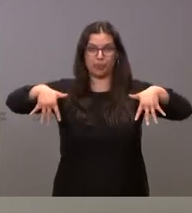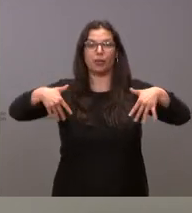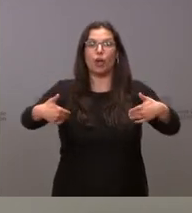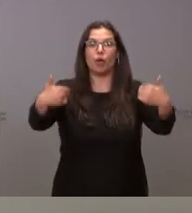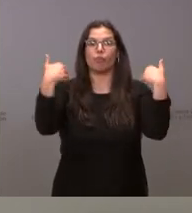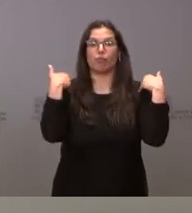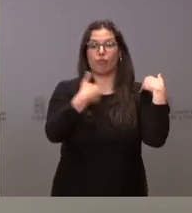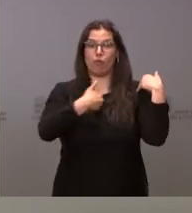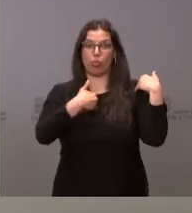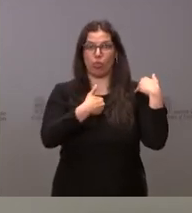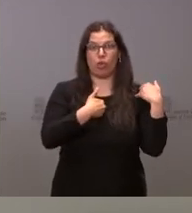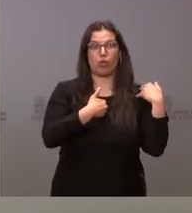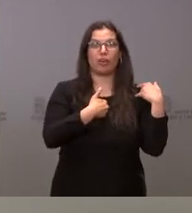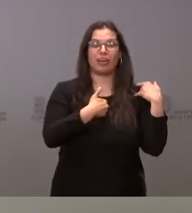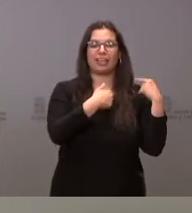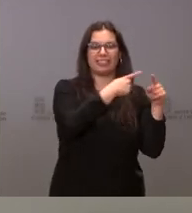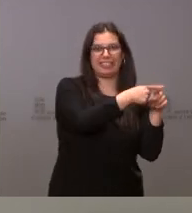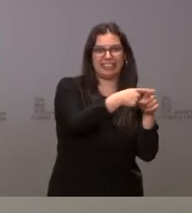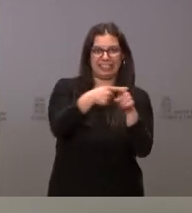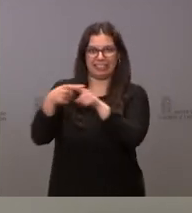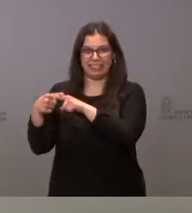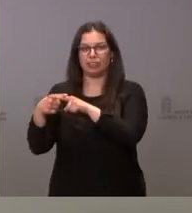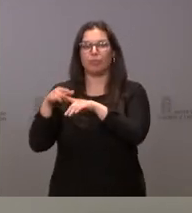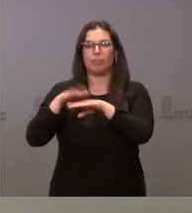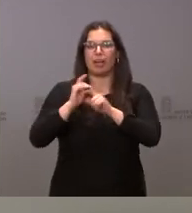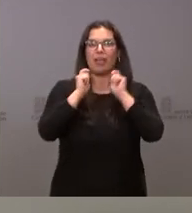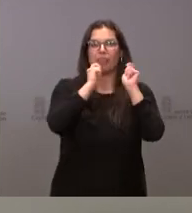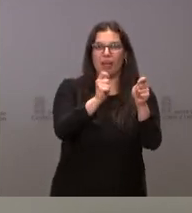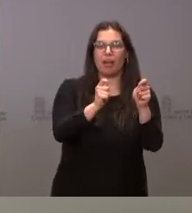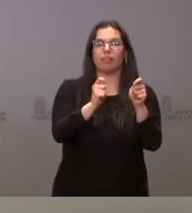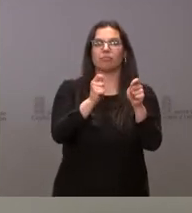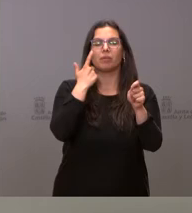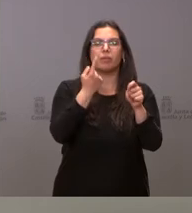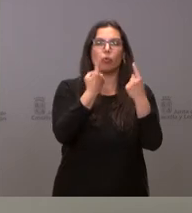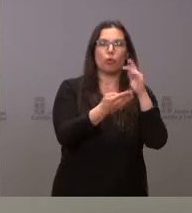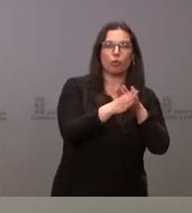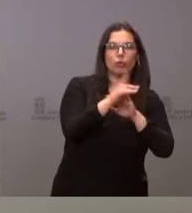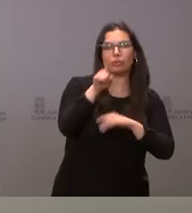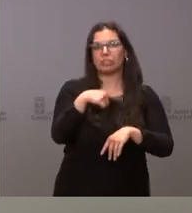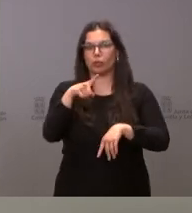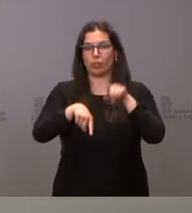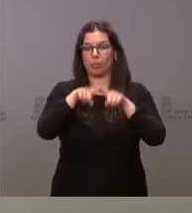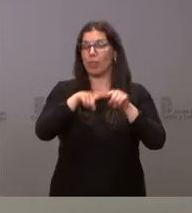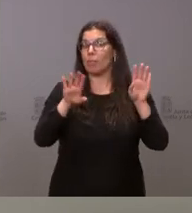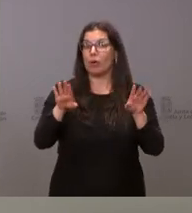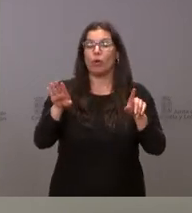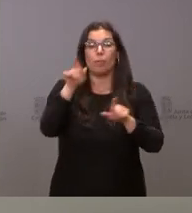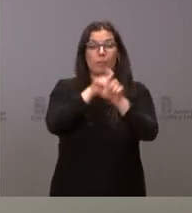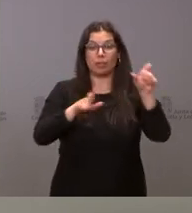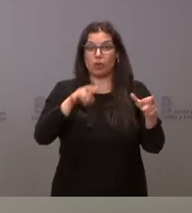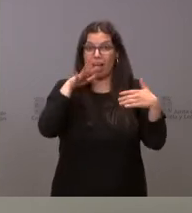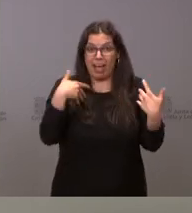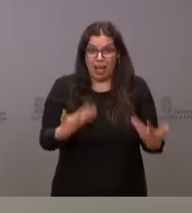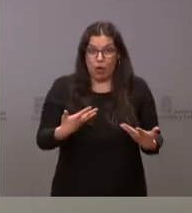de alguna de estas direcciones generales que pueda habilitar los nombramientos que puedan quedar. Pero, en todo caso, las personas que están desarrollando